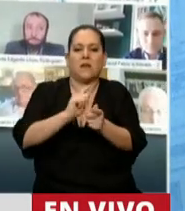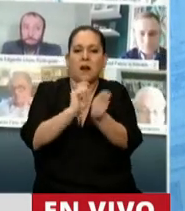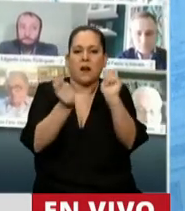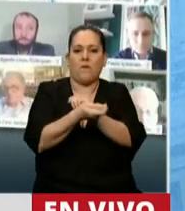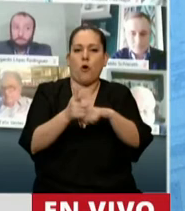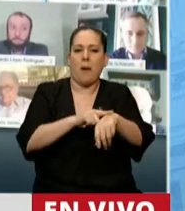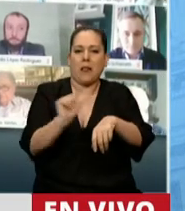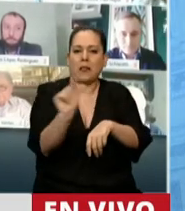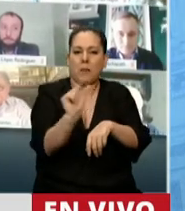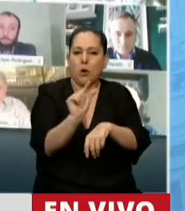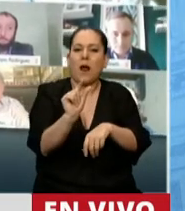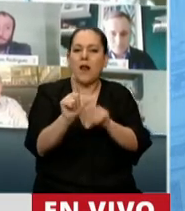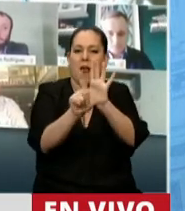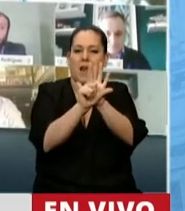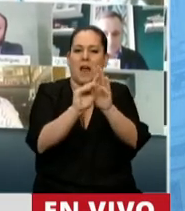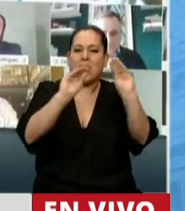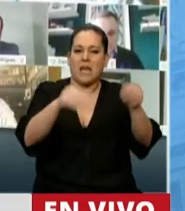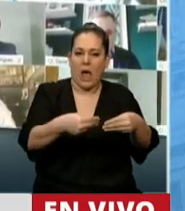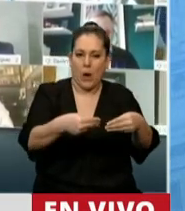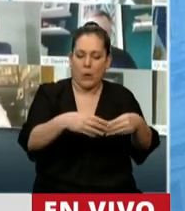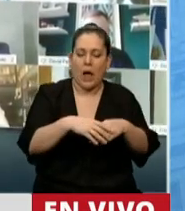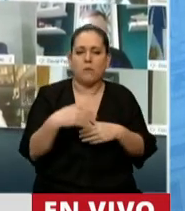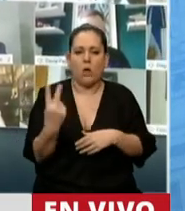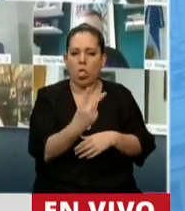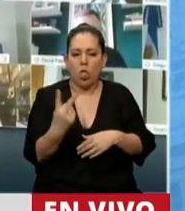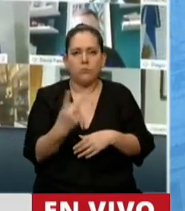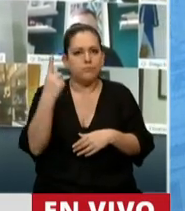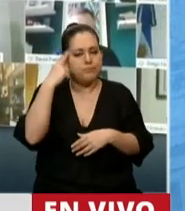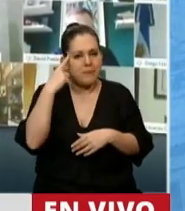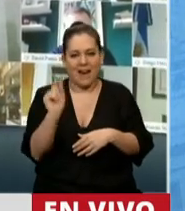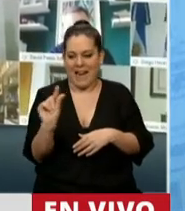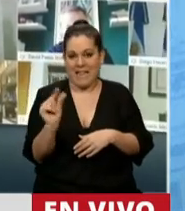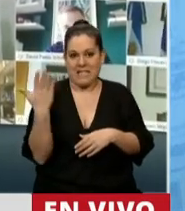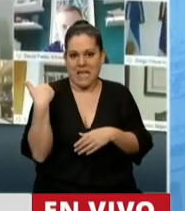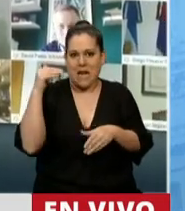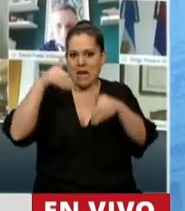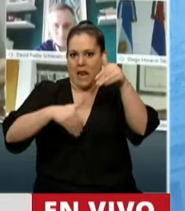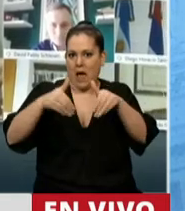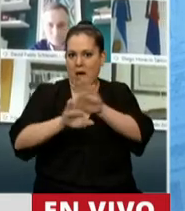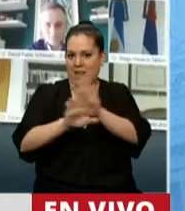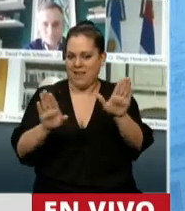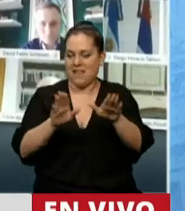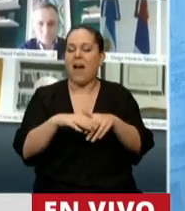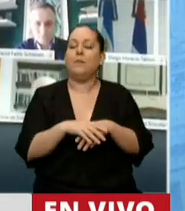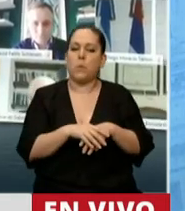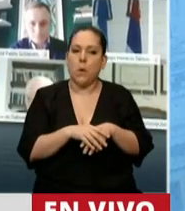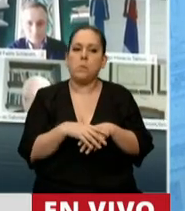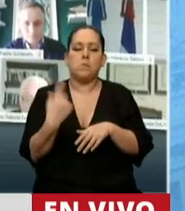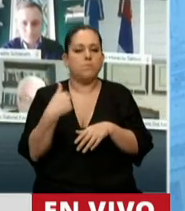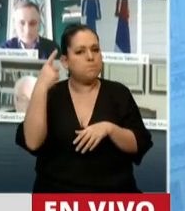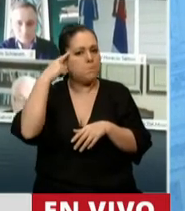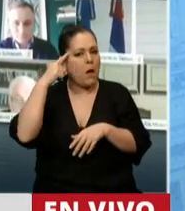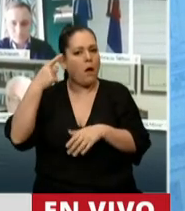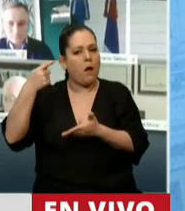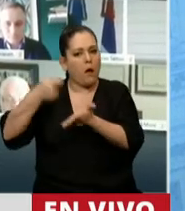a la ley de quiebras, precisamente porque entendíamos, que la acabamos de aprobar, precisamente porque entendíamos que la moratoria da